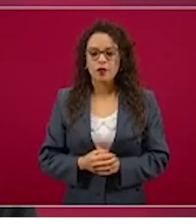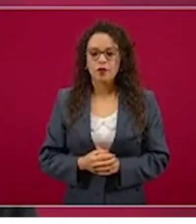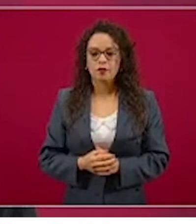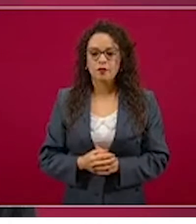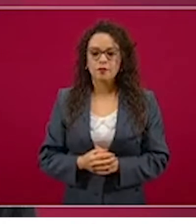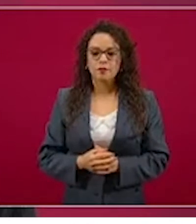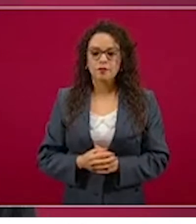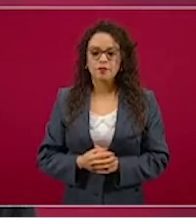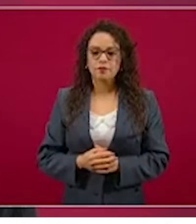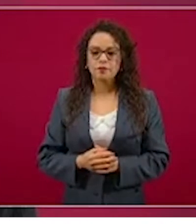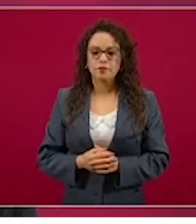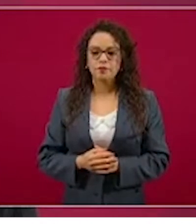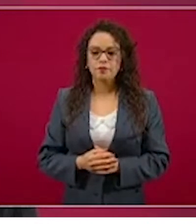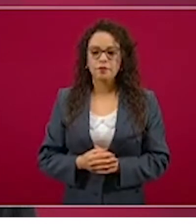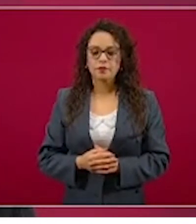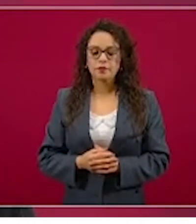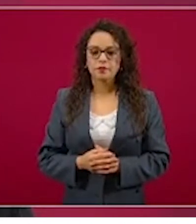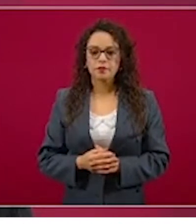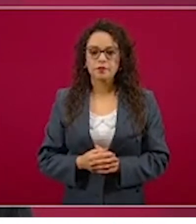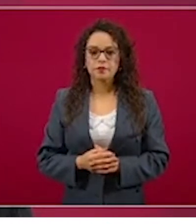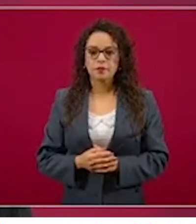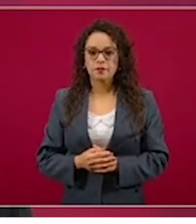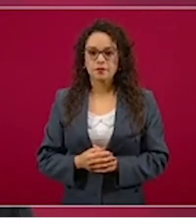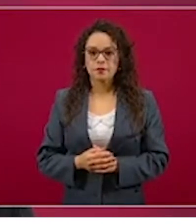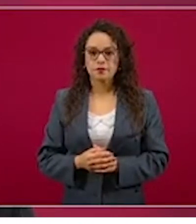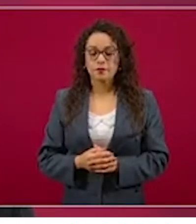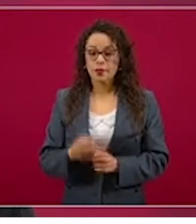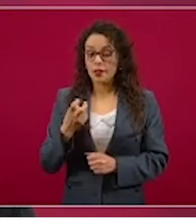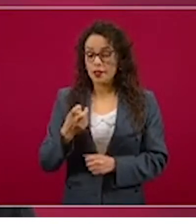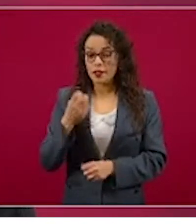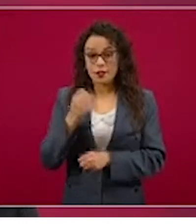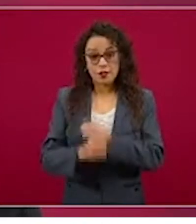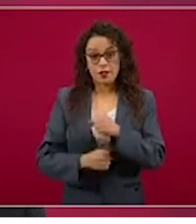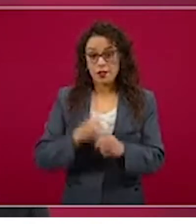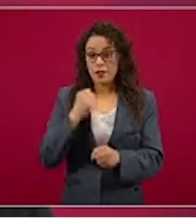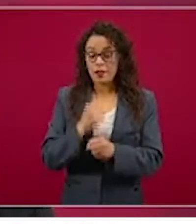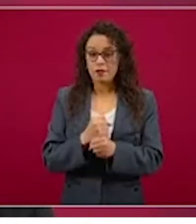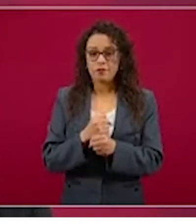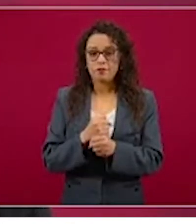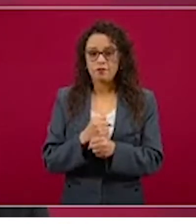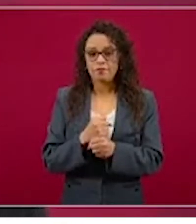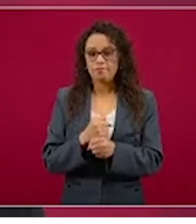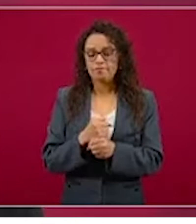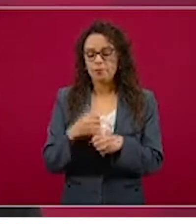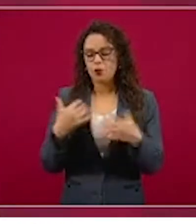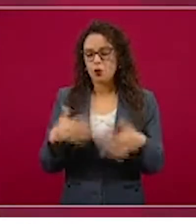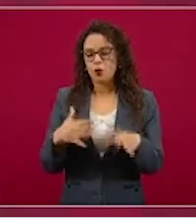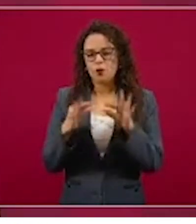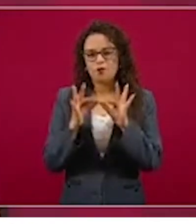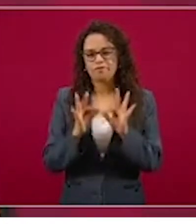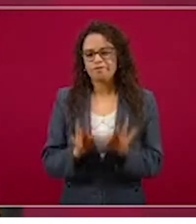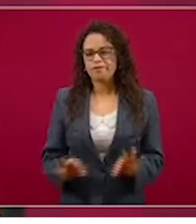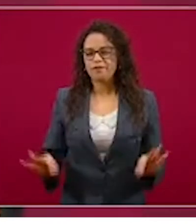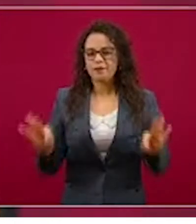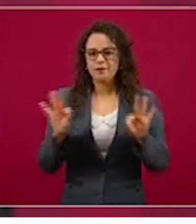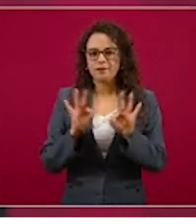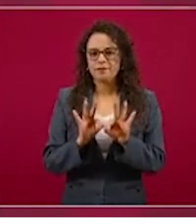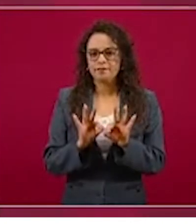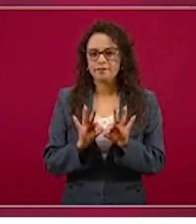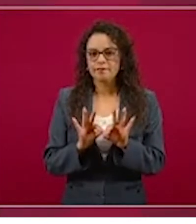es excepcional porque